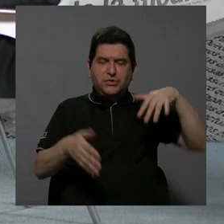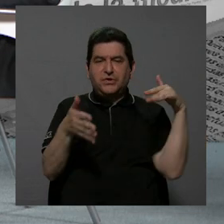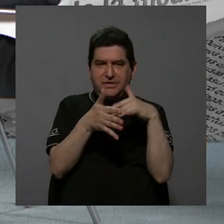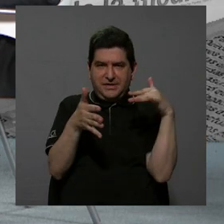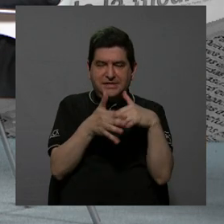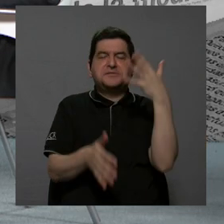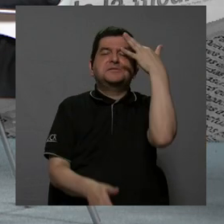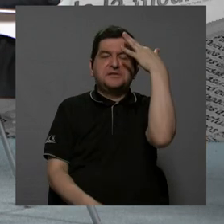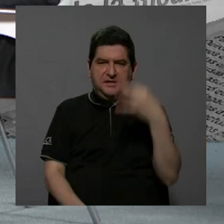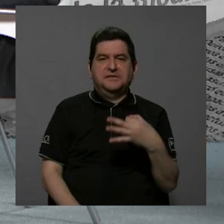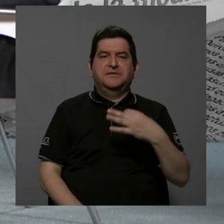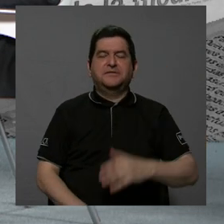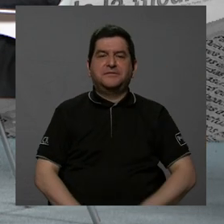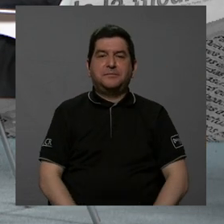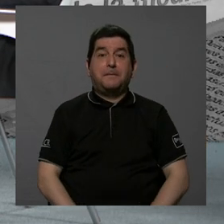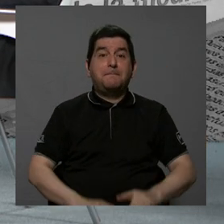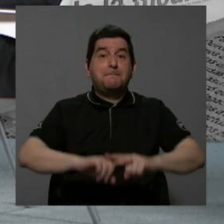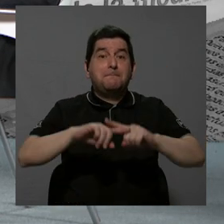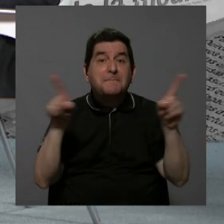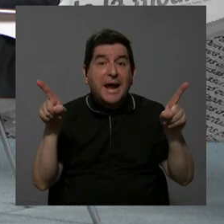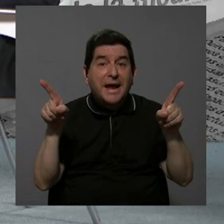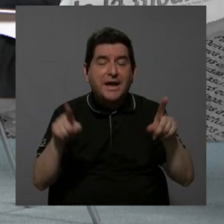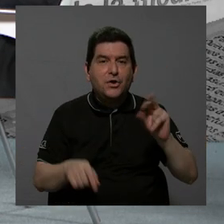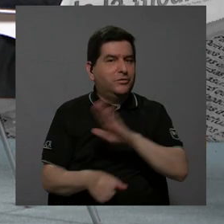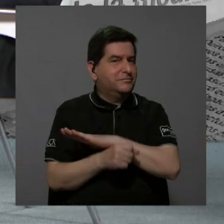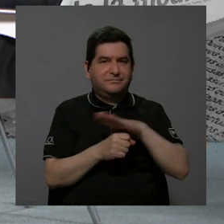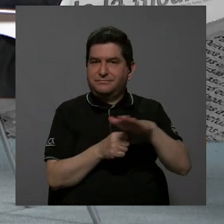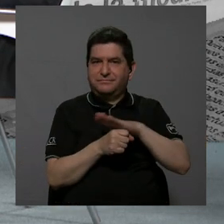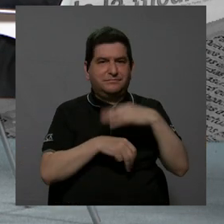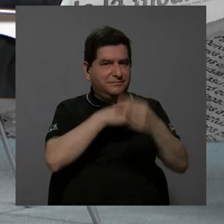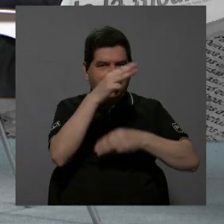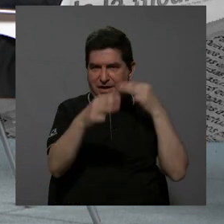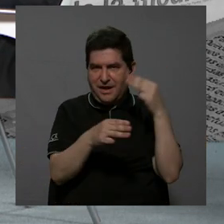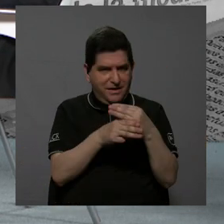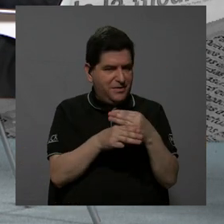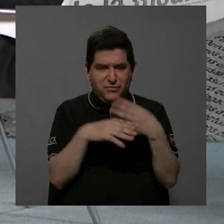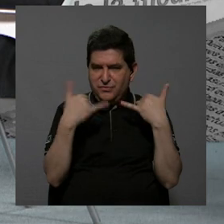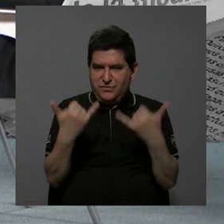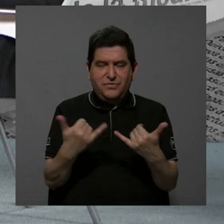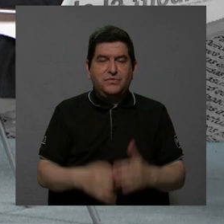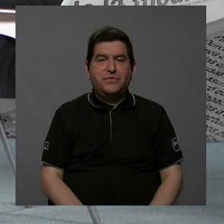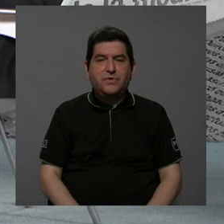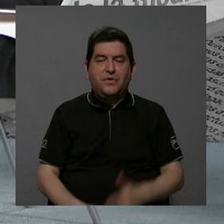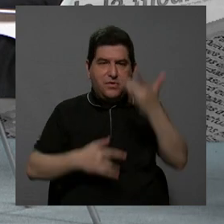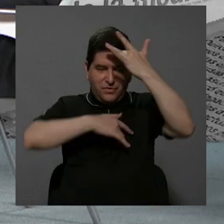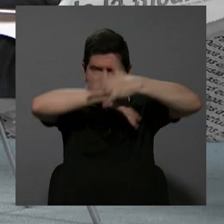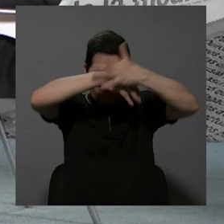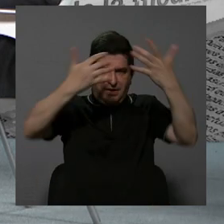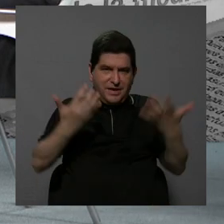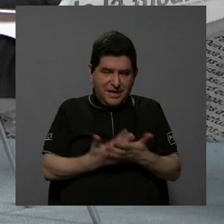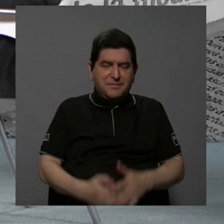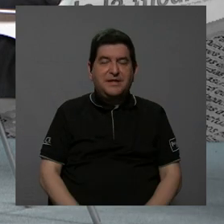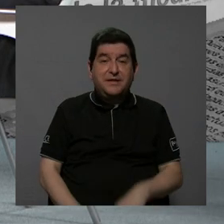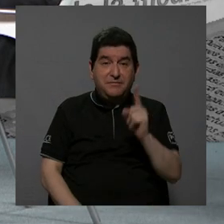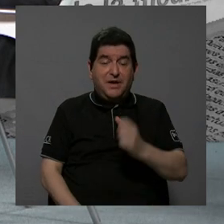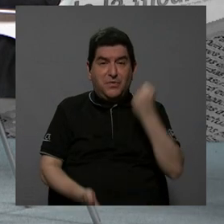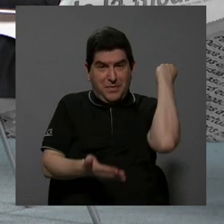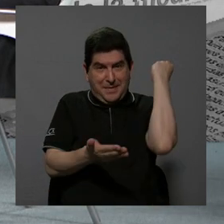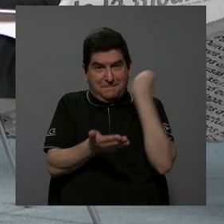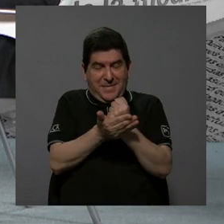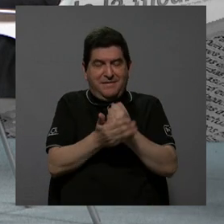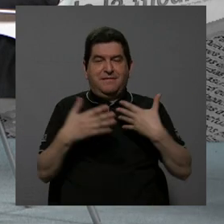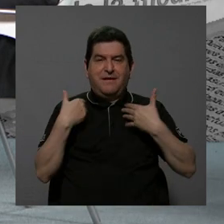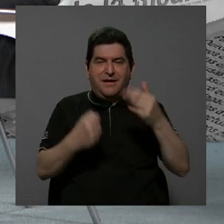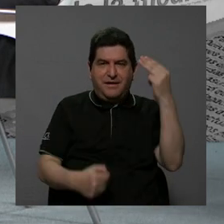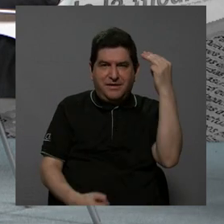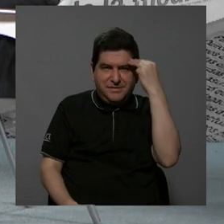así lo creemos. Pero que ya no es suficiente para el mundo en el que estamos. Y la pandemia nos dejó una huella tremenda en temas de salud